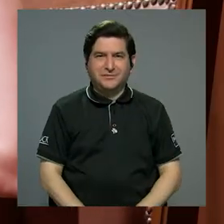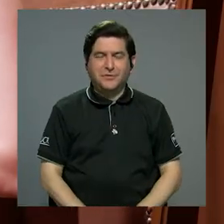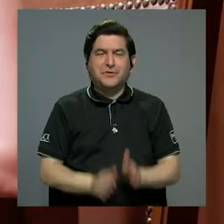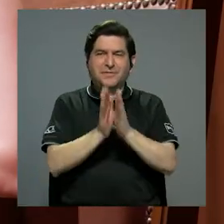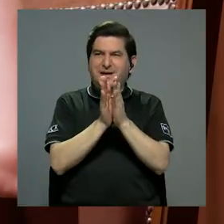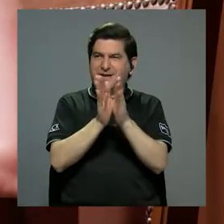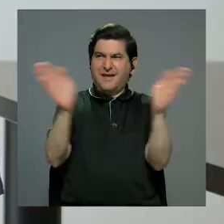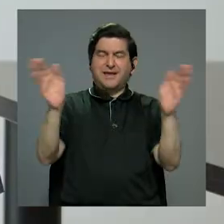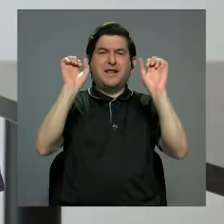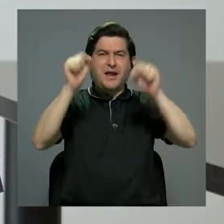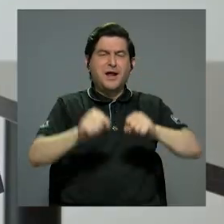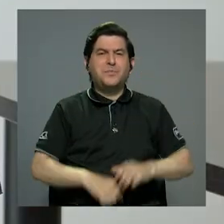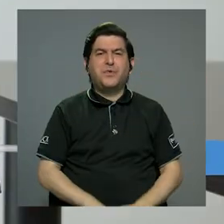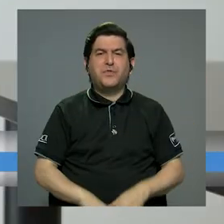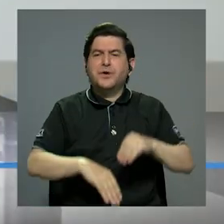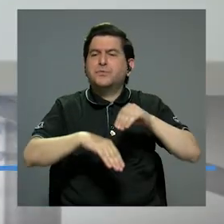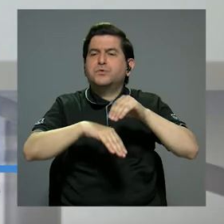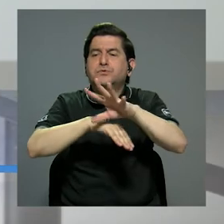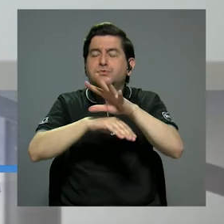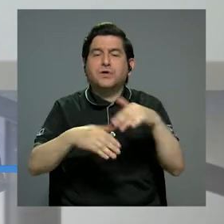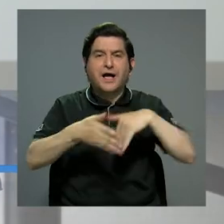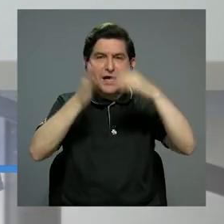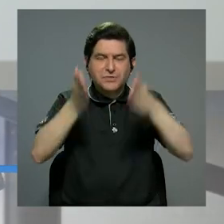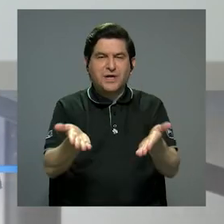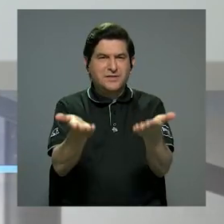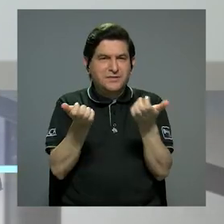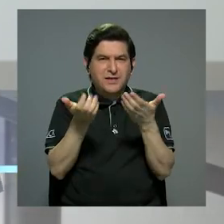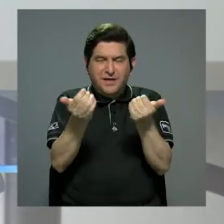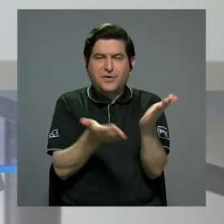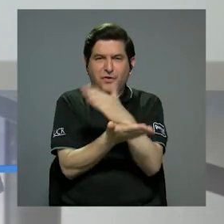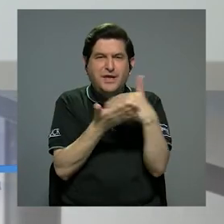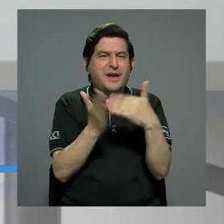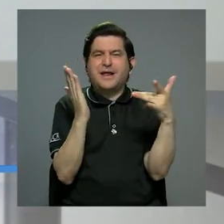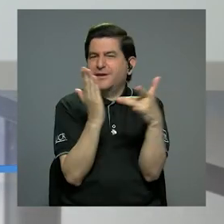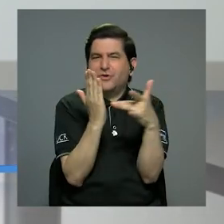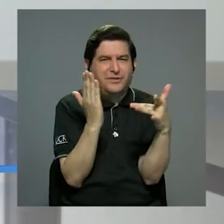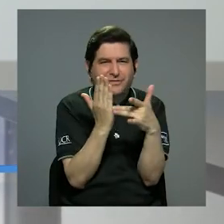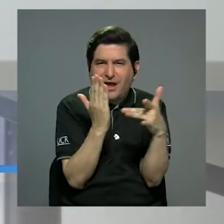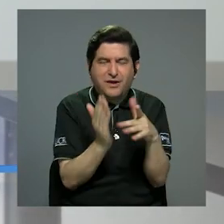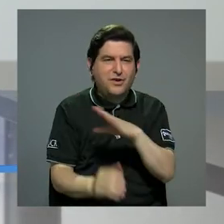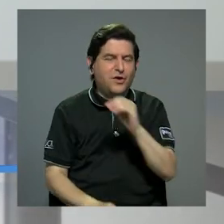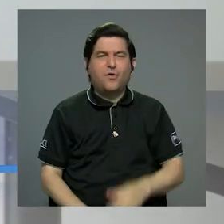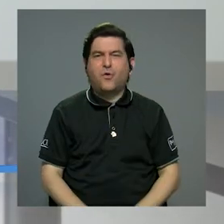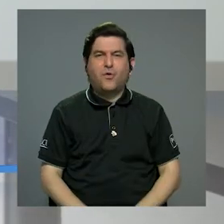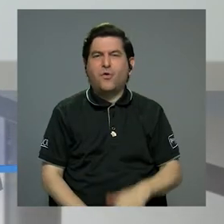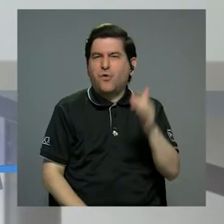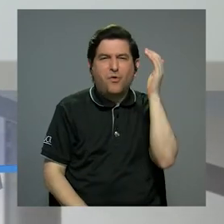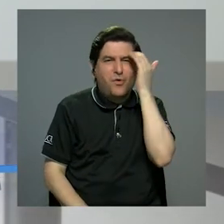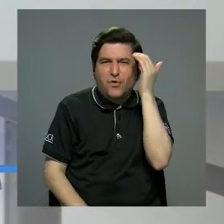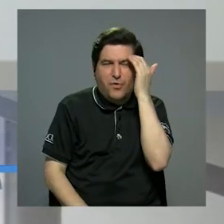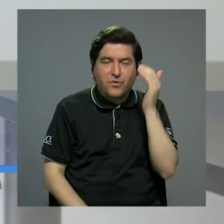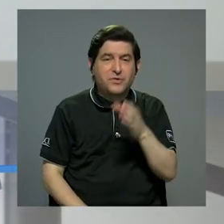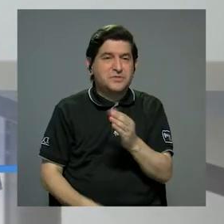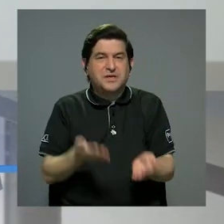parte técnica o no va a conocer tanto y tal vez le pueda parecer aburrir, puedan